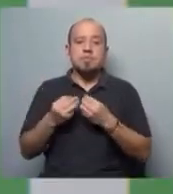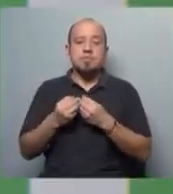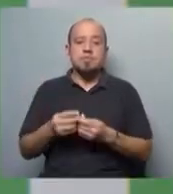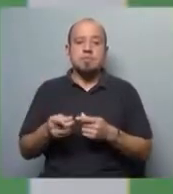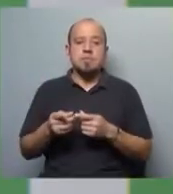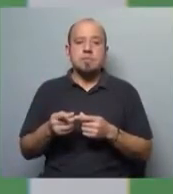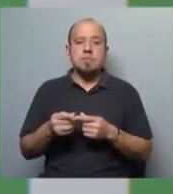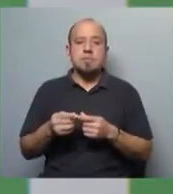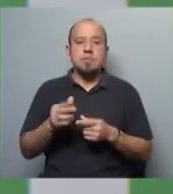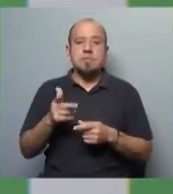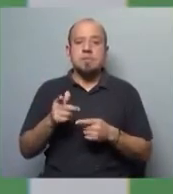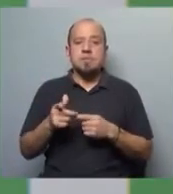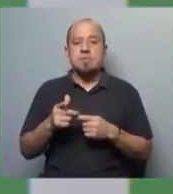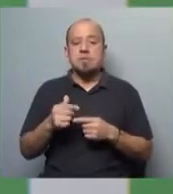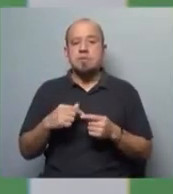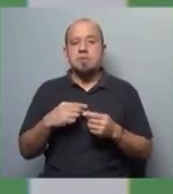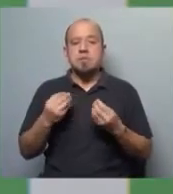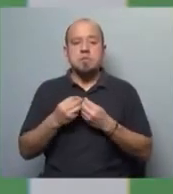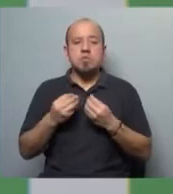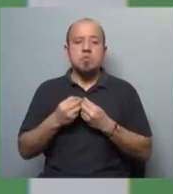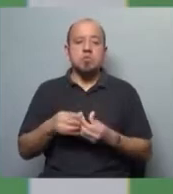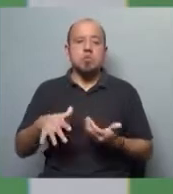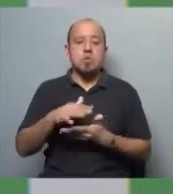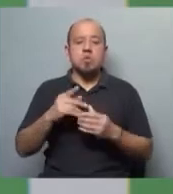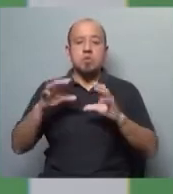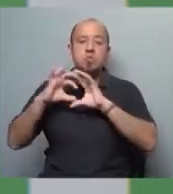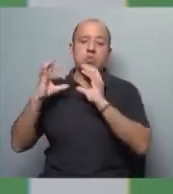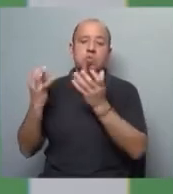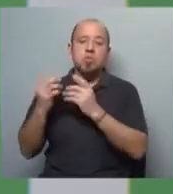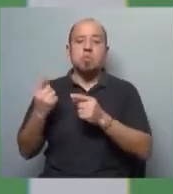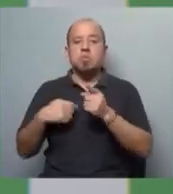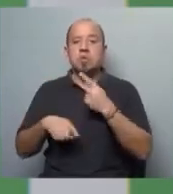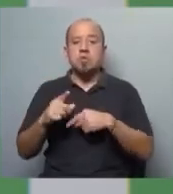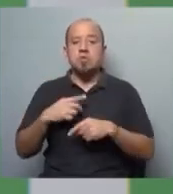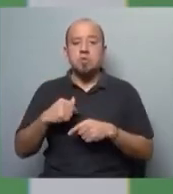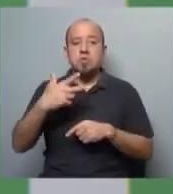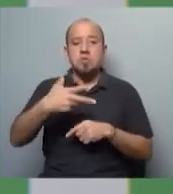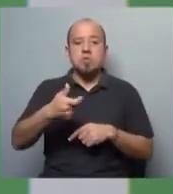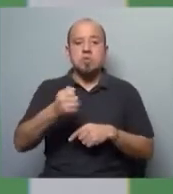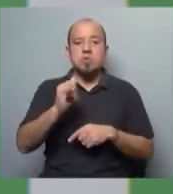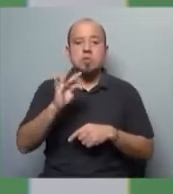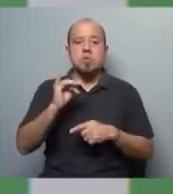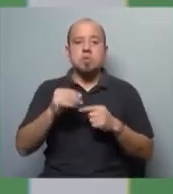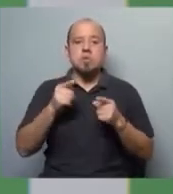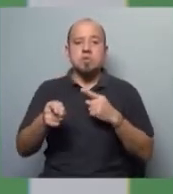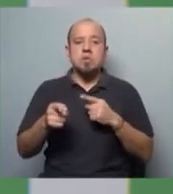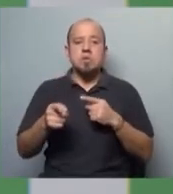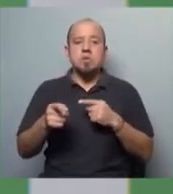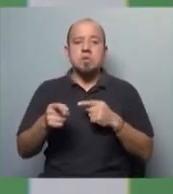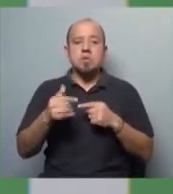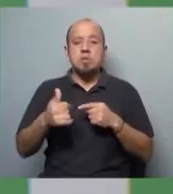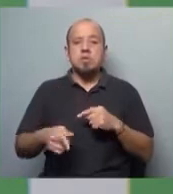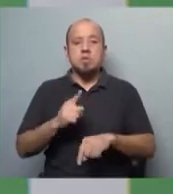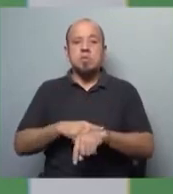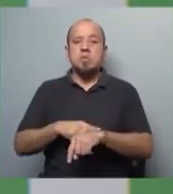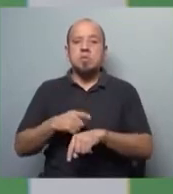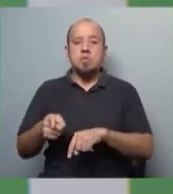humanitarias, llamadas humanitarias en muchas partes del mundo. Pero nunca a Haití se le ha permitido realmente que esas intervenciones tengan un plazo,